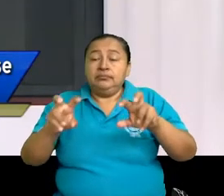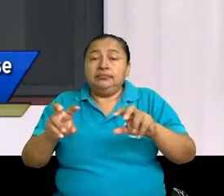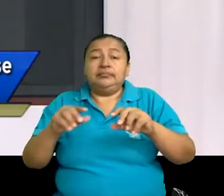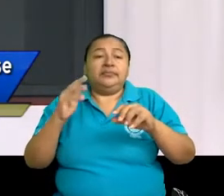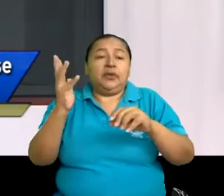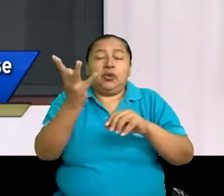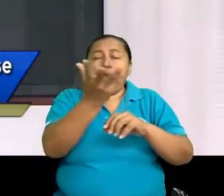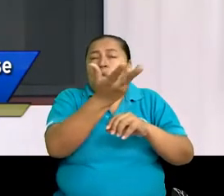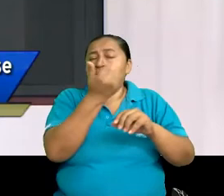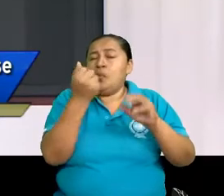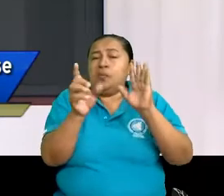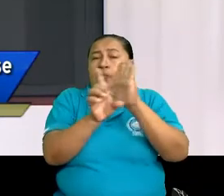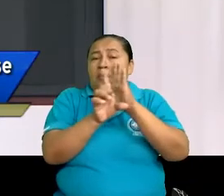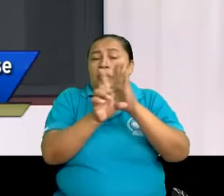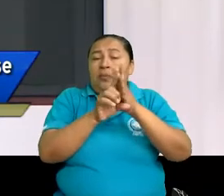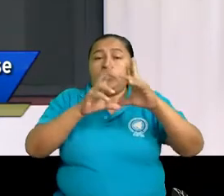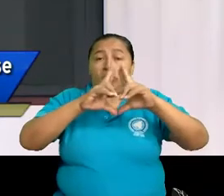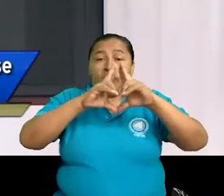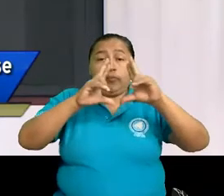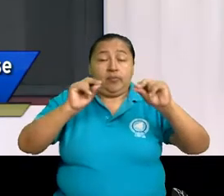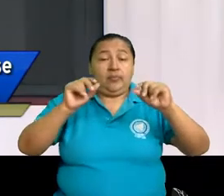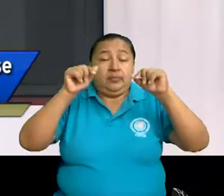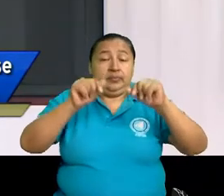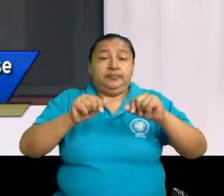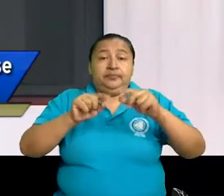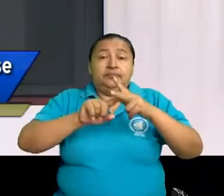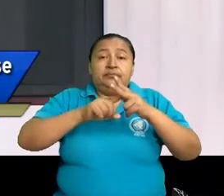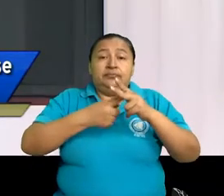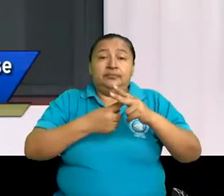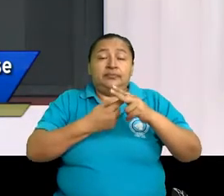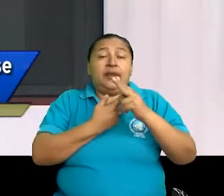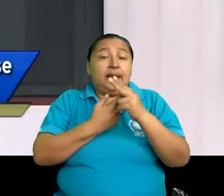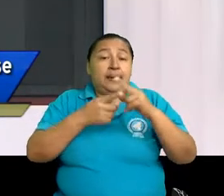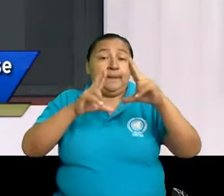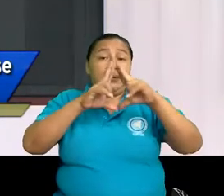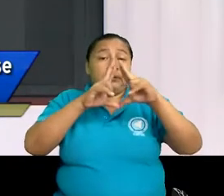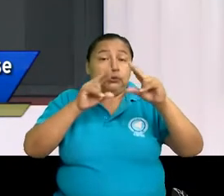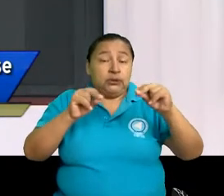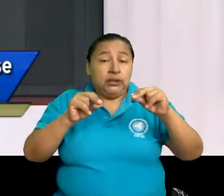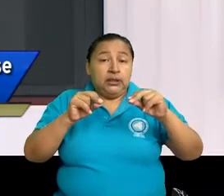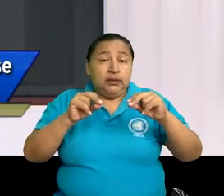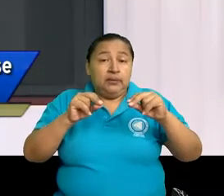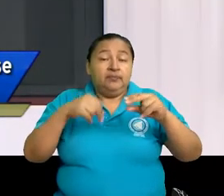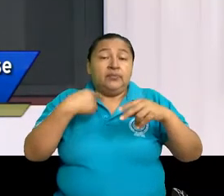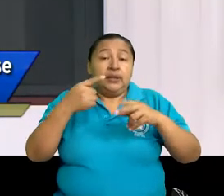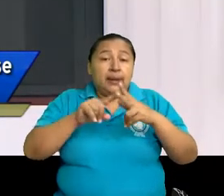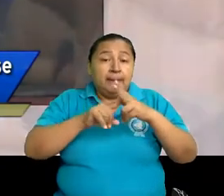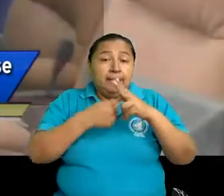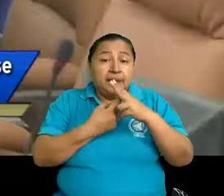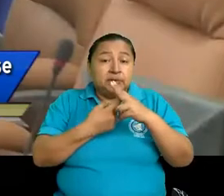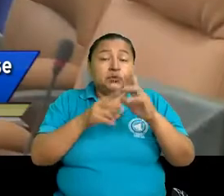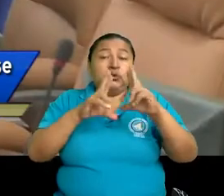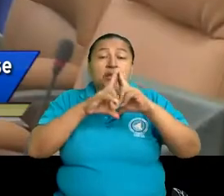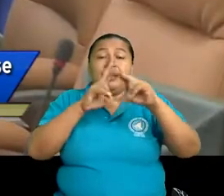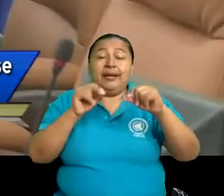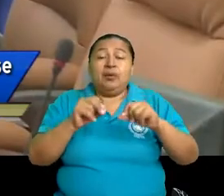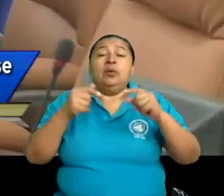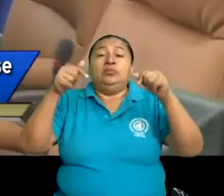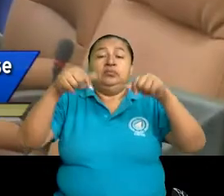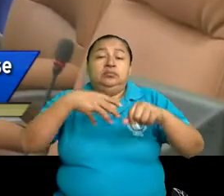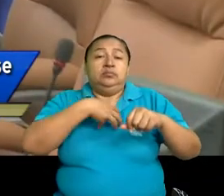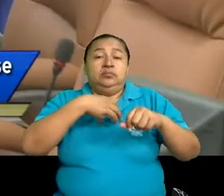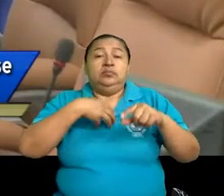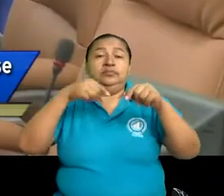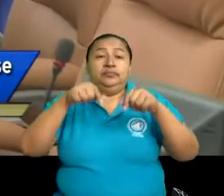legislación jurídica nicaragüense desde que Nicaragua es Estado-Nación, desde que Nicaragua se constituyó como tal,